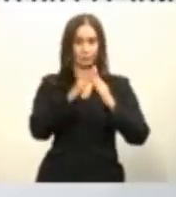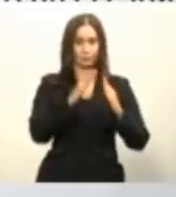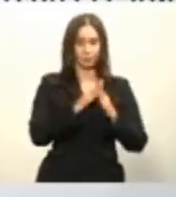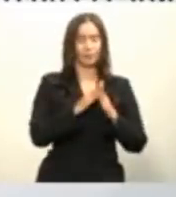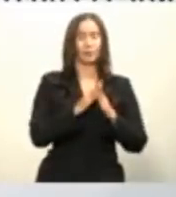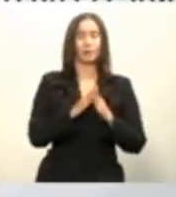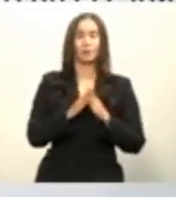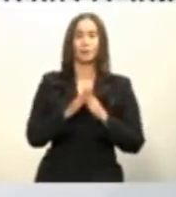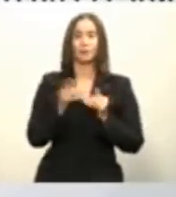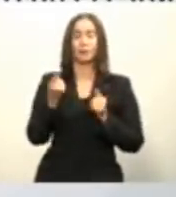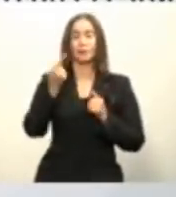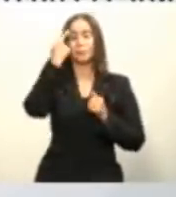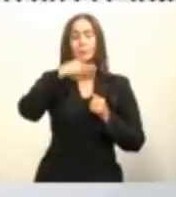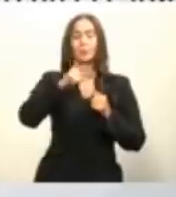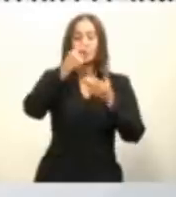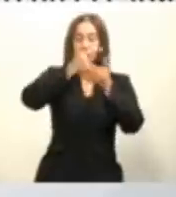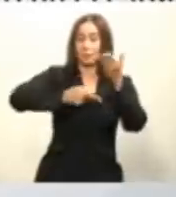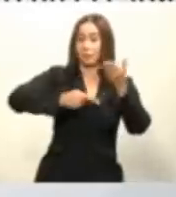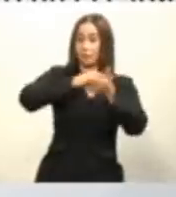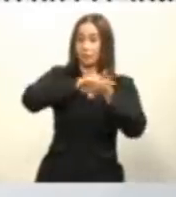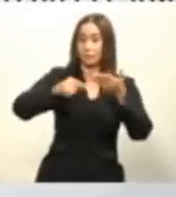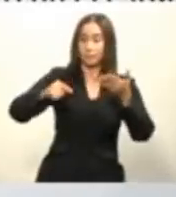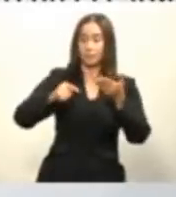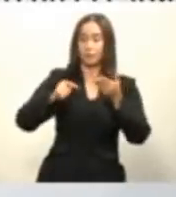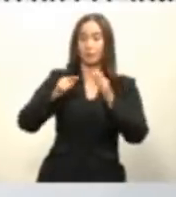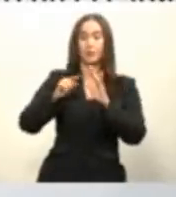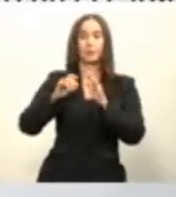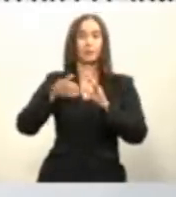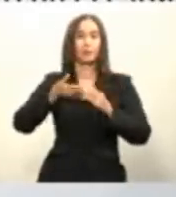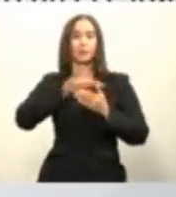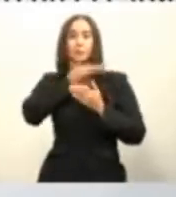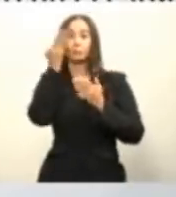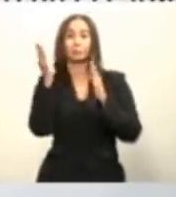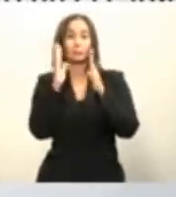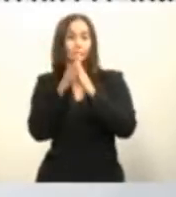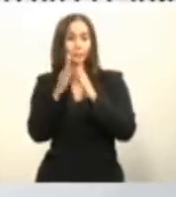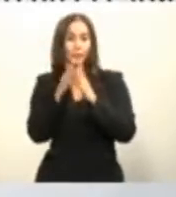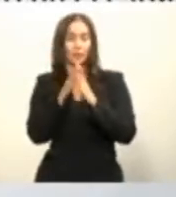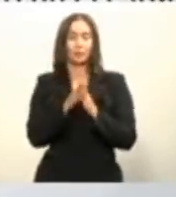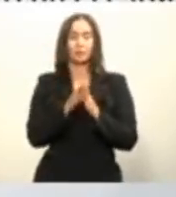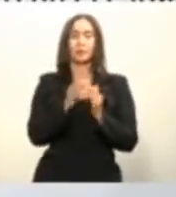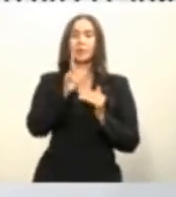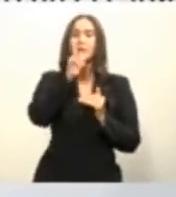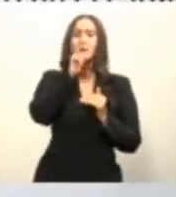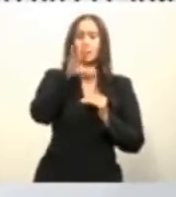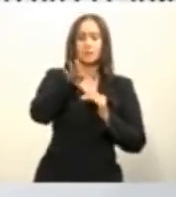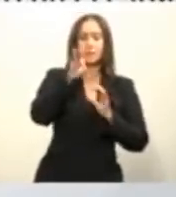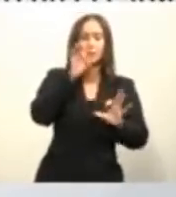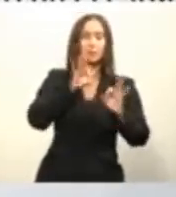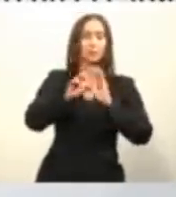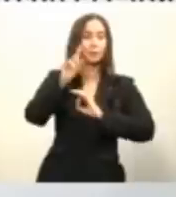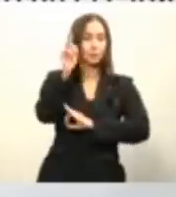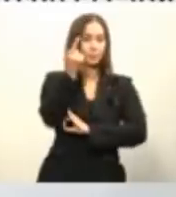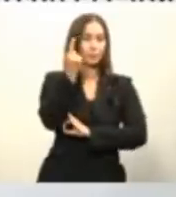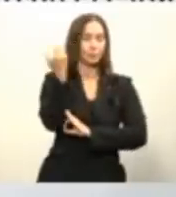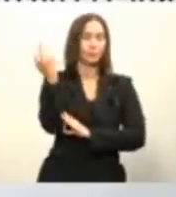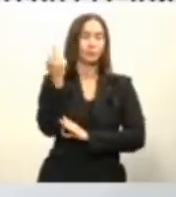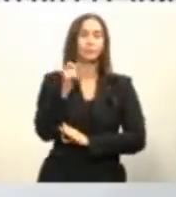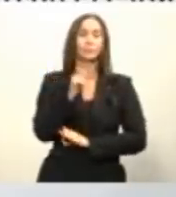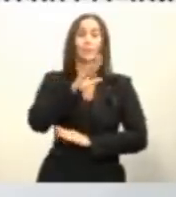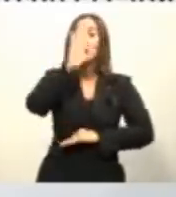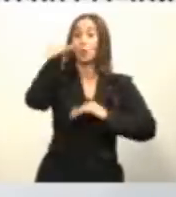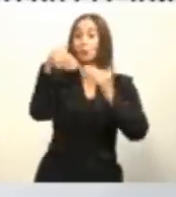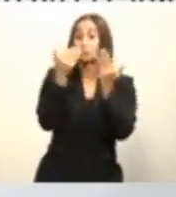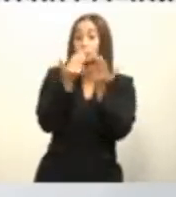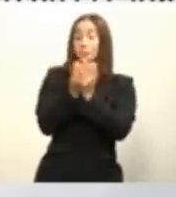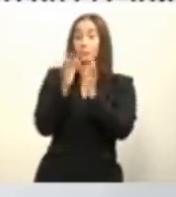habitacional que mencionaba el ministro de la presidencia primero quedarán elegibles en el proceso de desplazamiento provocado por la renovación urbana todas